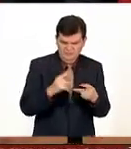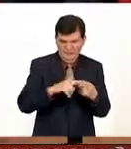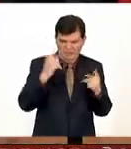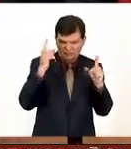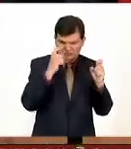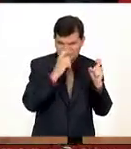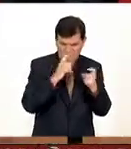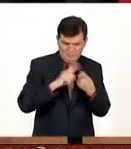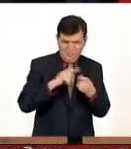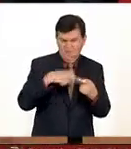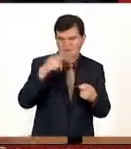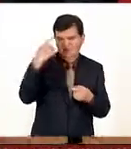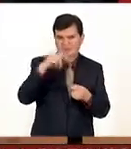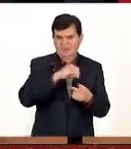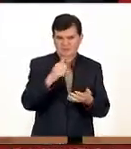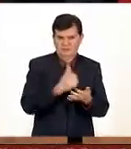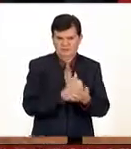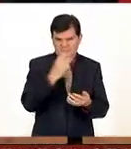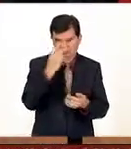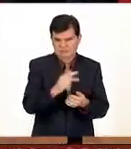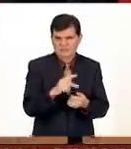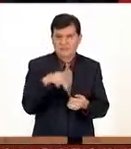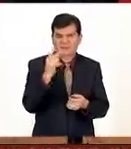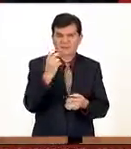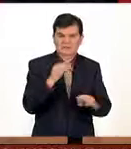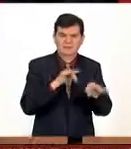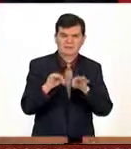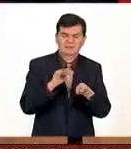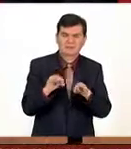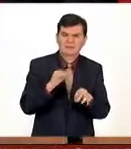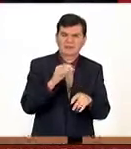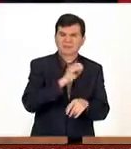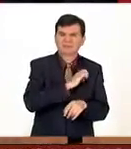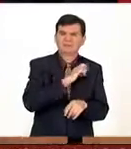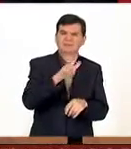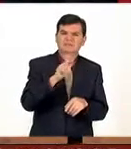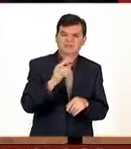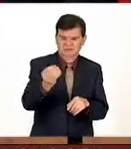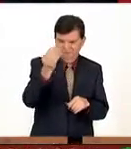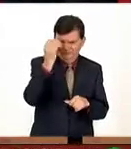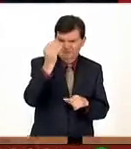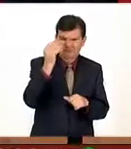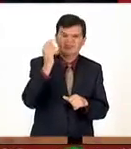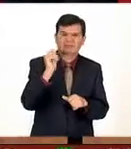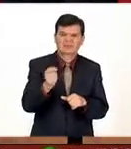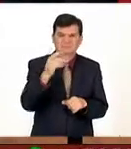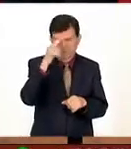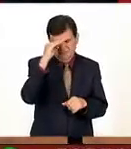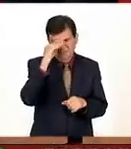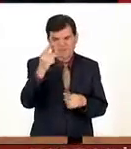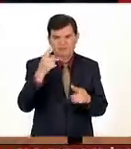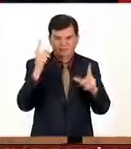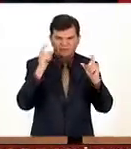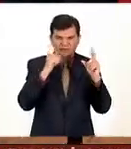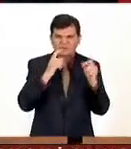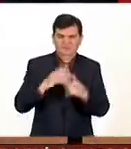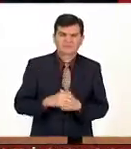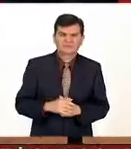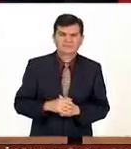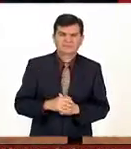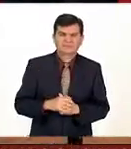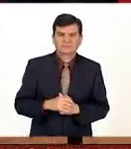fotografía su gran inspiración que es la ciudad de méxico pero estos trabajos especializados científicamente que piensa el fotógrafo bueno